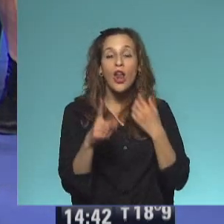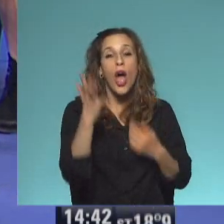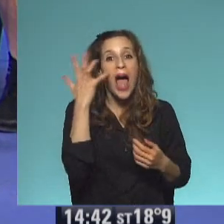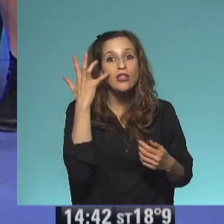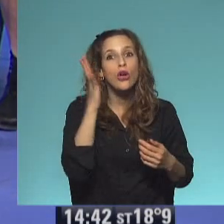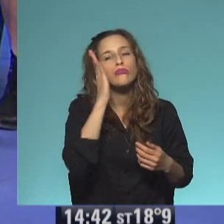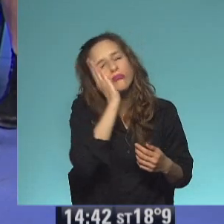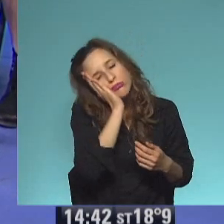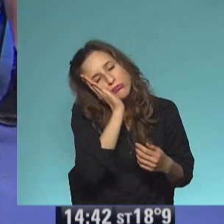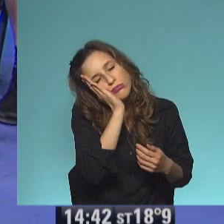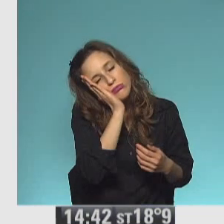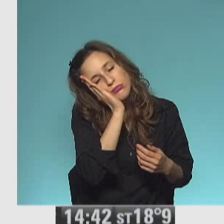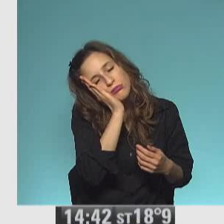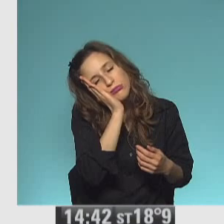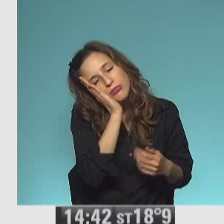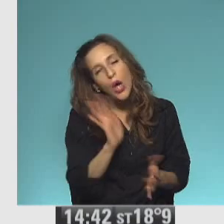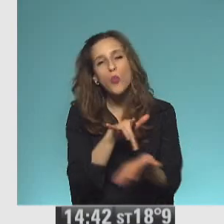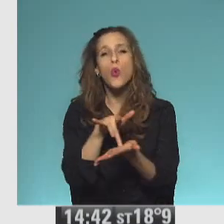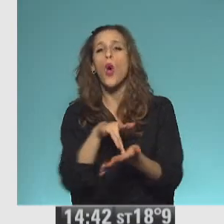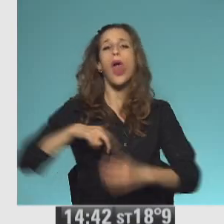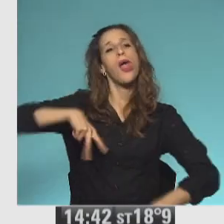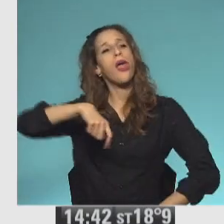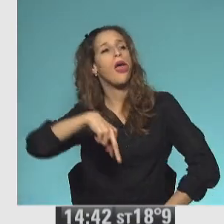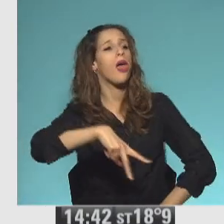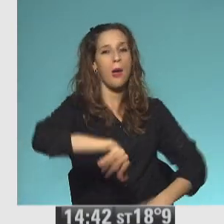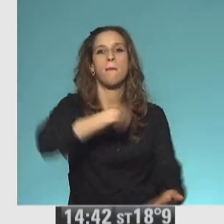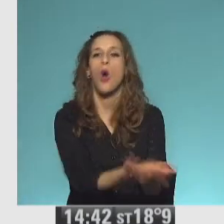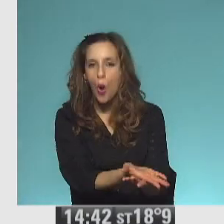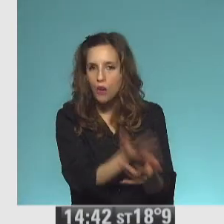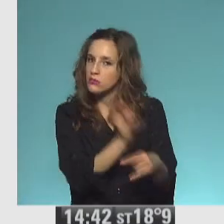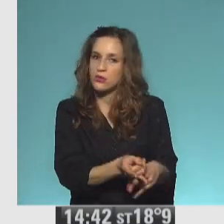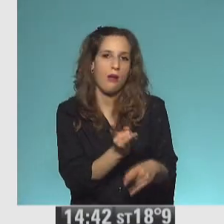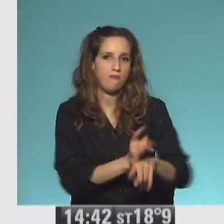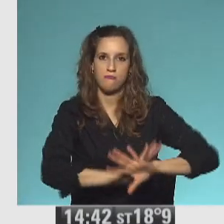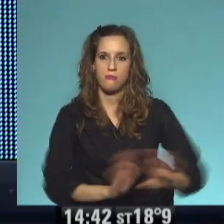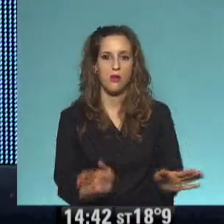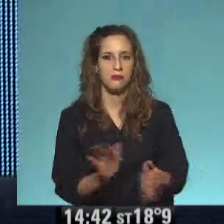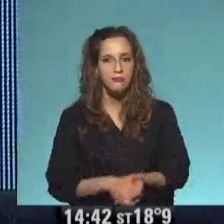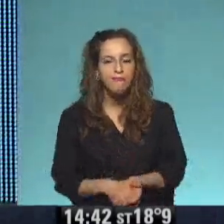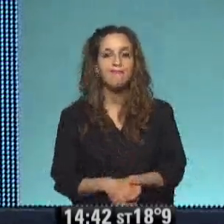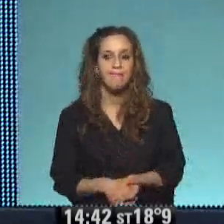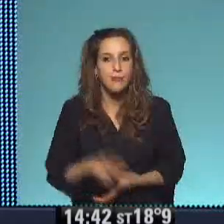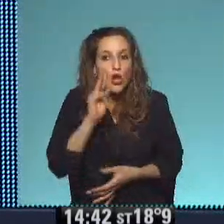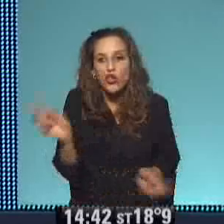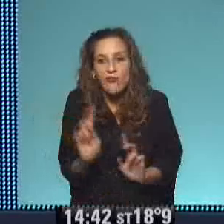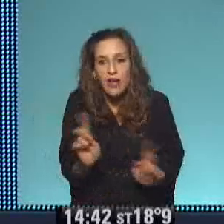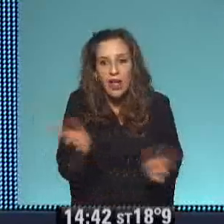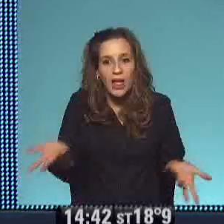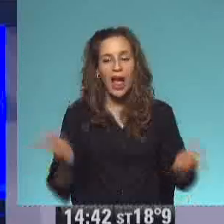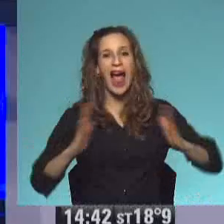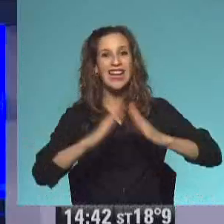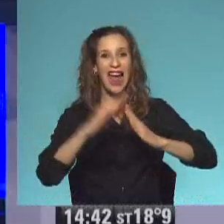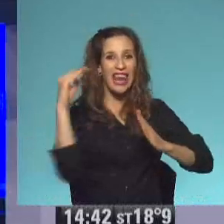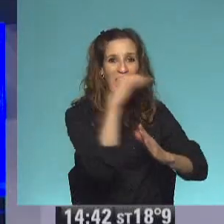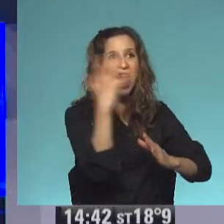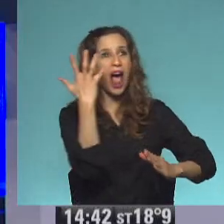dormía, Winnie ya no podía verlo. Y entonces tropezaba con él. No. Claro, no se veía. No se se ve. Todo en la casa negra, el